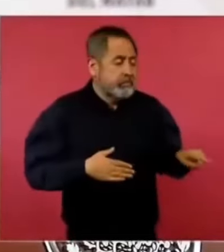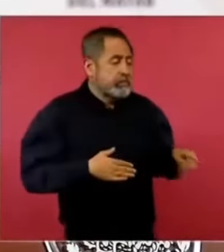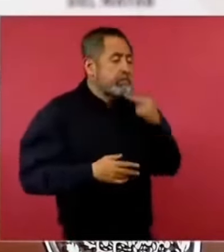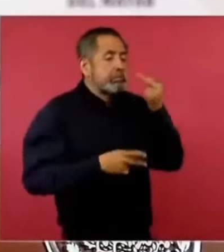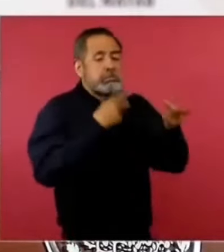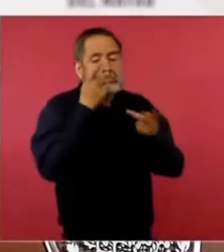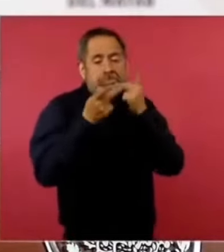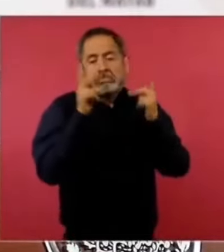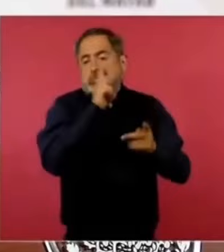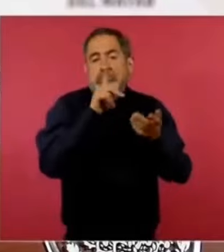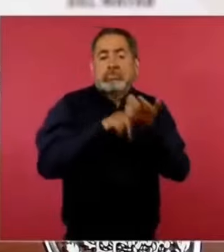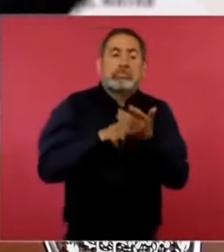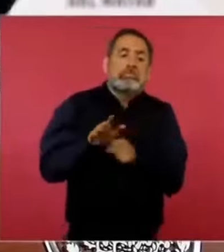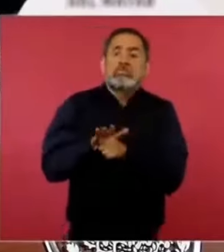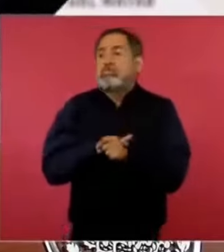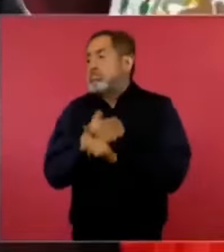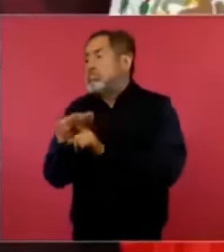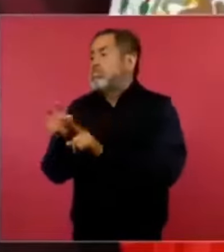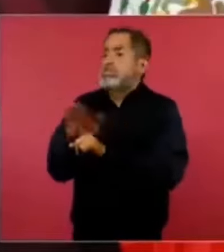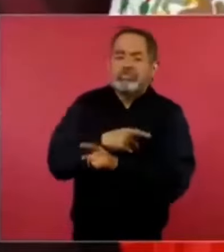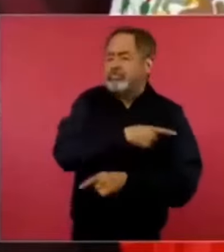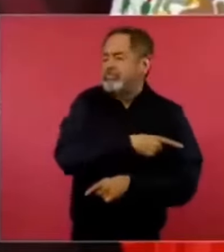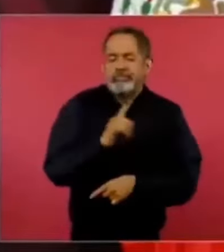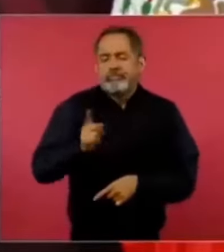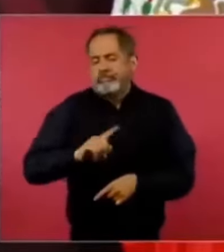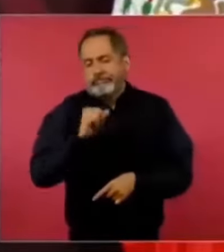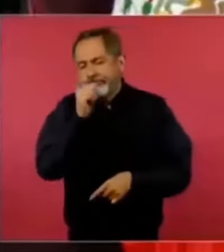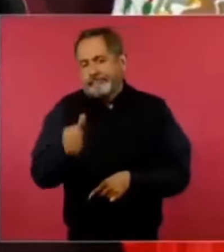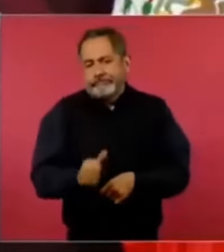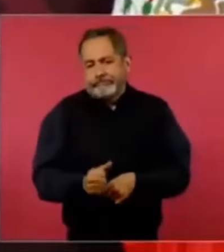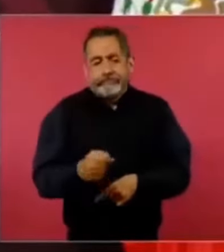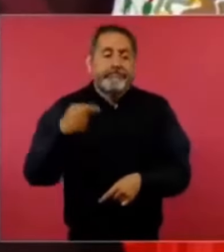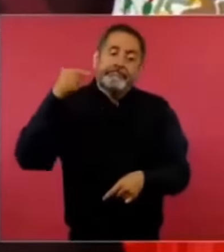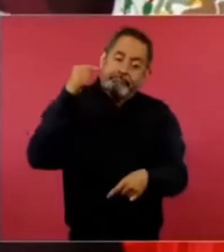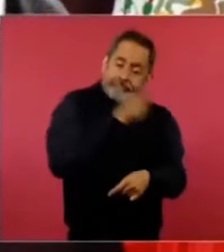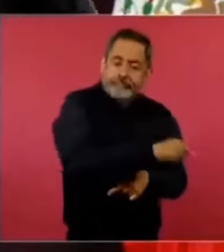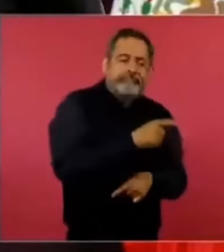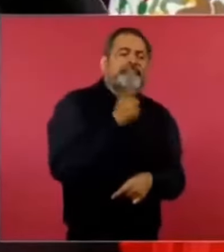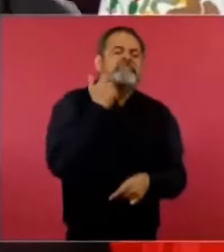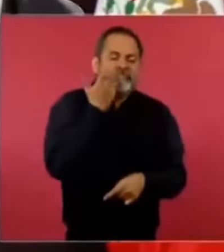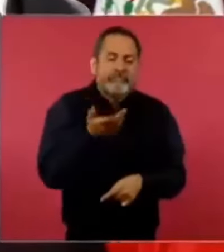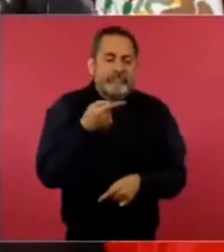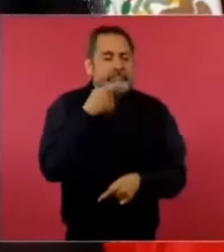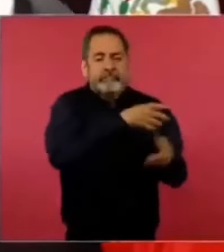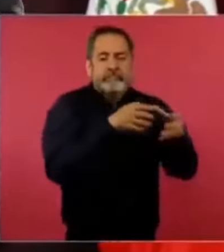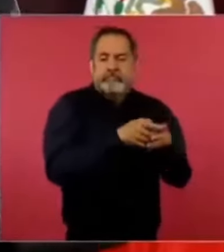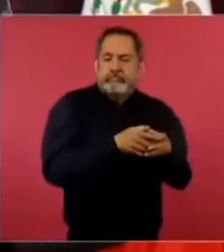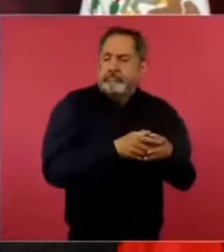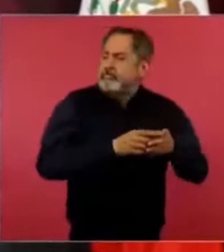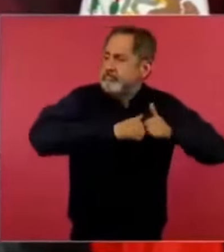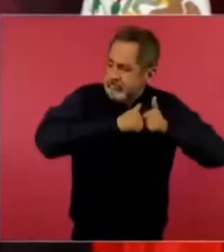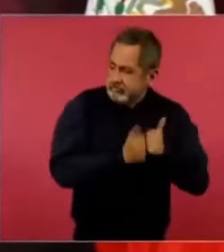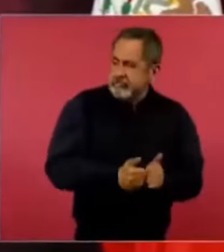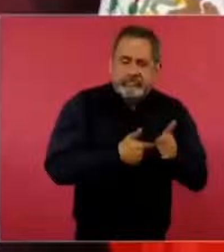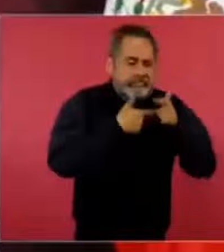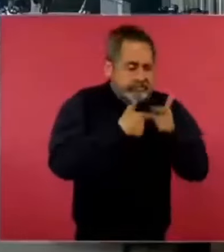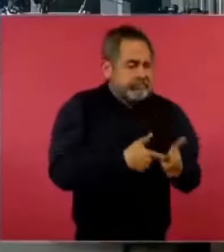porque en realidad lo que quieren es que sigan unos cuantos